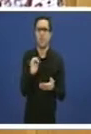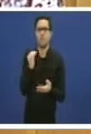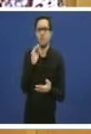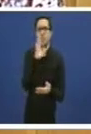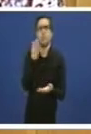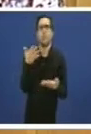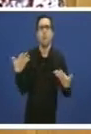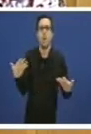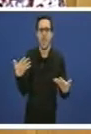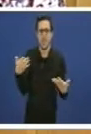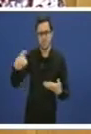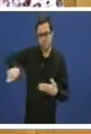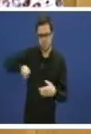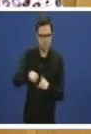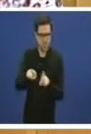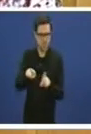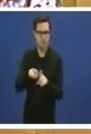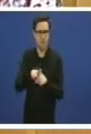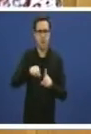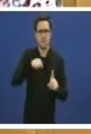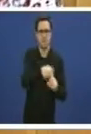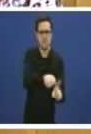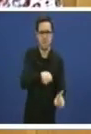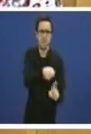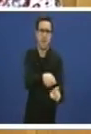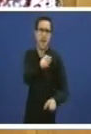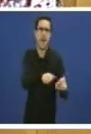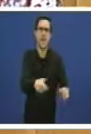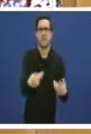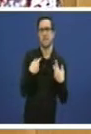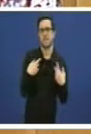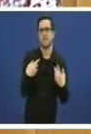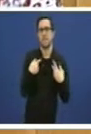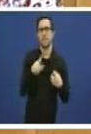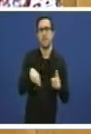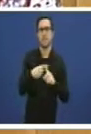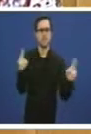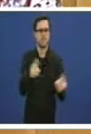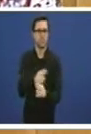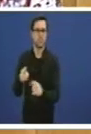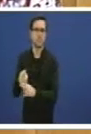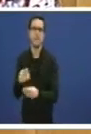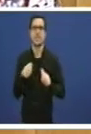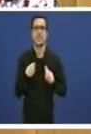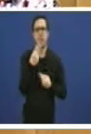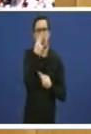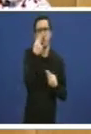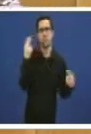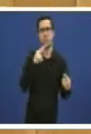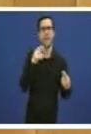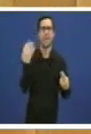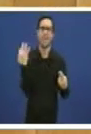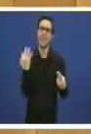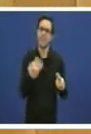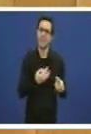a xente que peor está pasando e desfacer o fundamental da sanidade pública e que sexa universal e gratuita